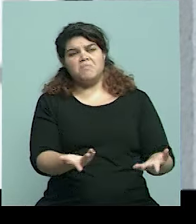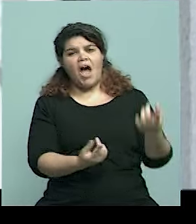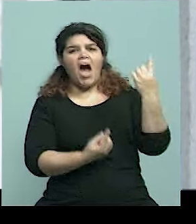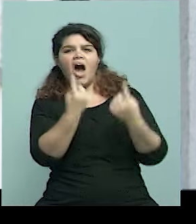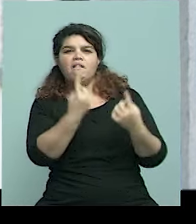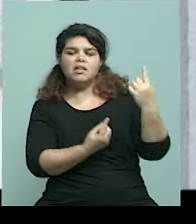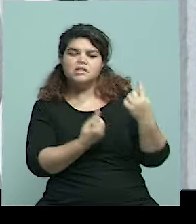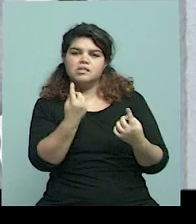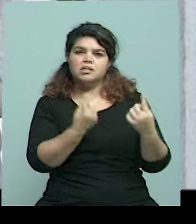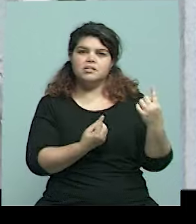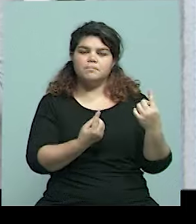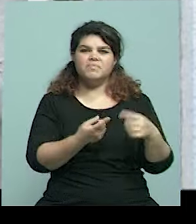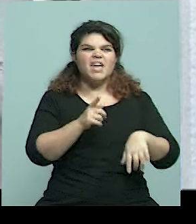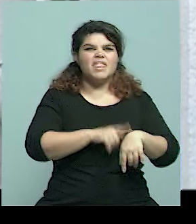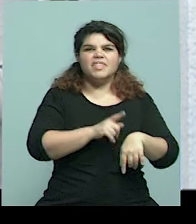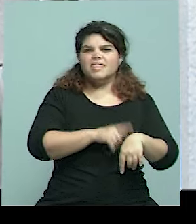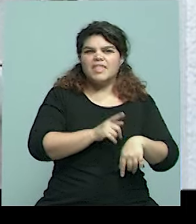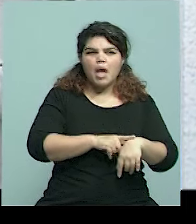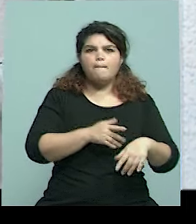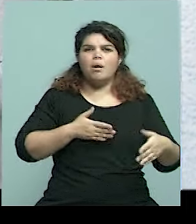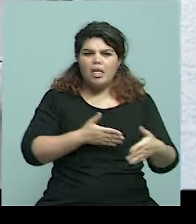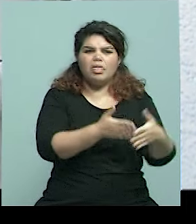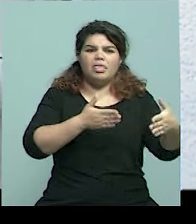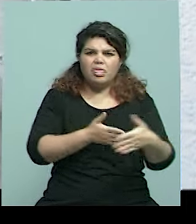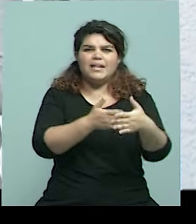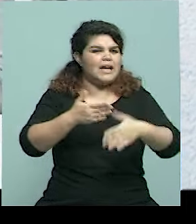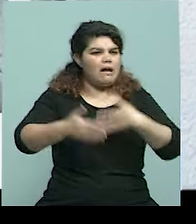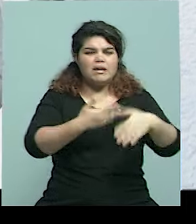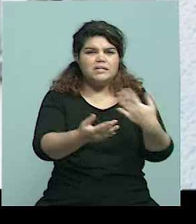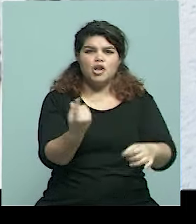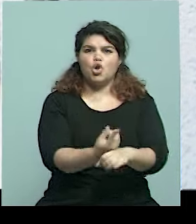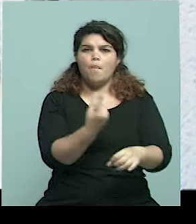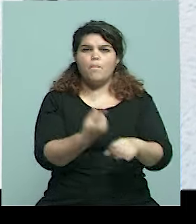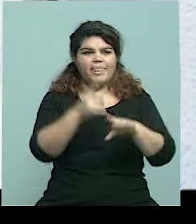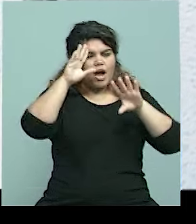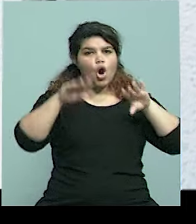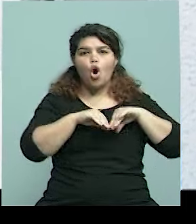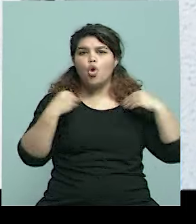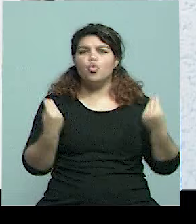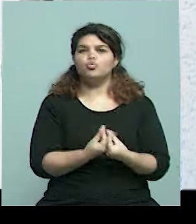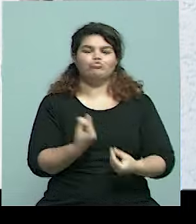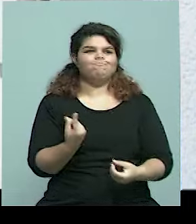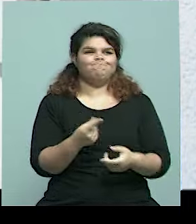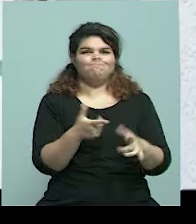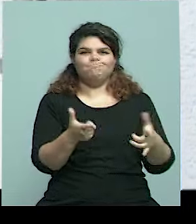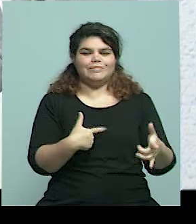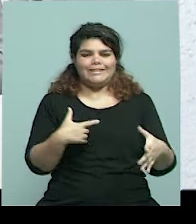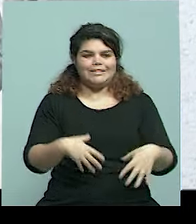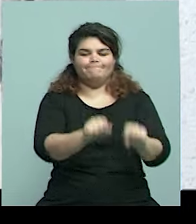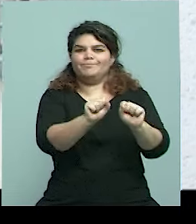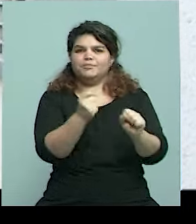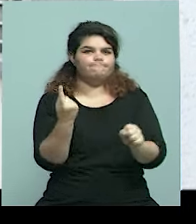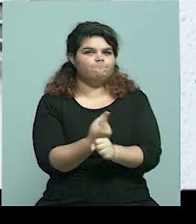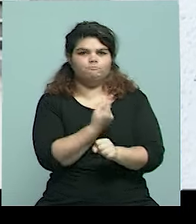ya no se puede avanzar o no se puede llegar a una conclusión. ¿Tiene límite este tipo de estudios genéticos